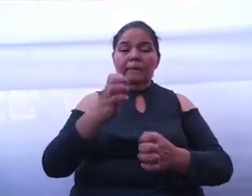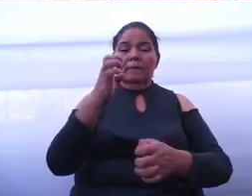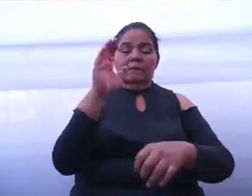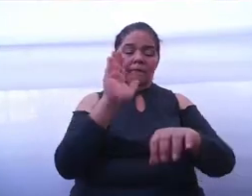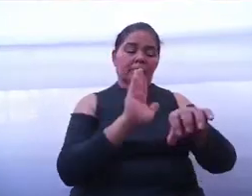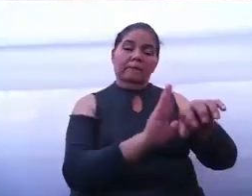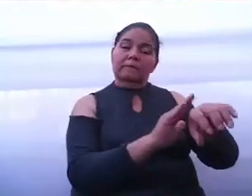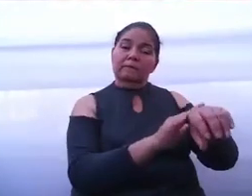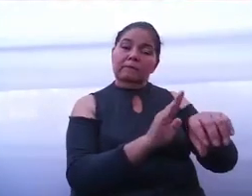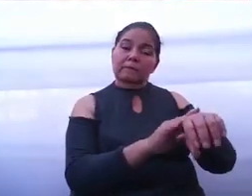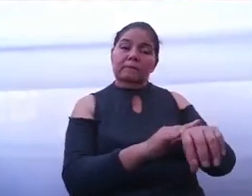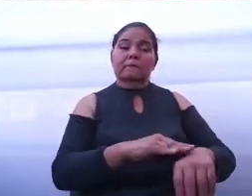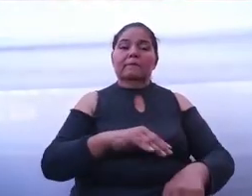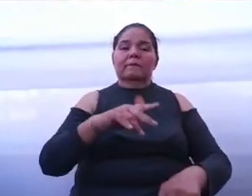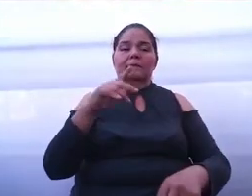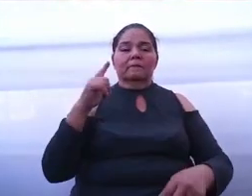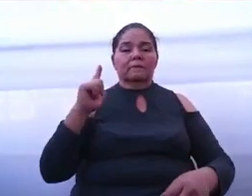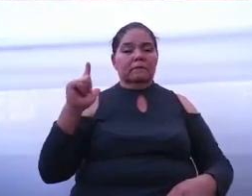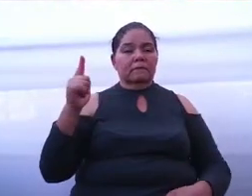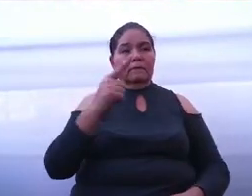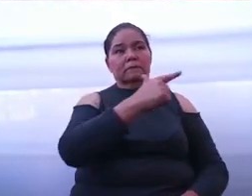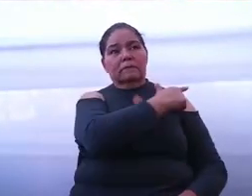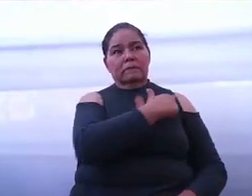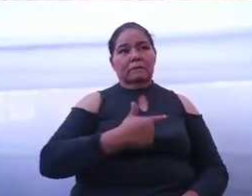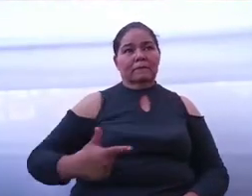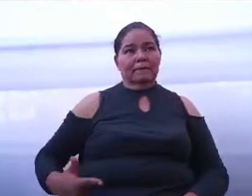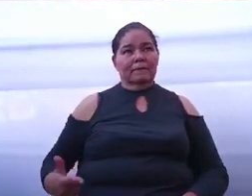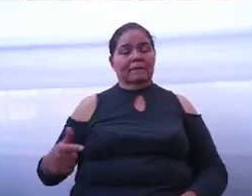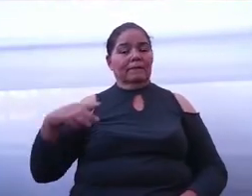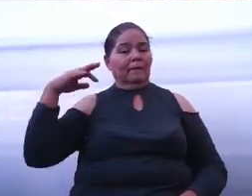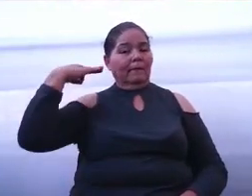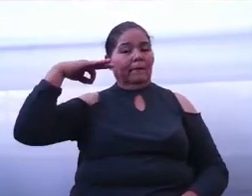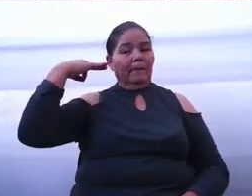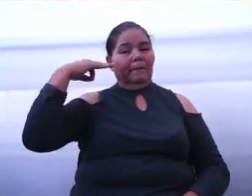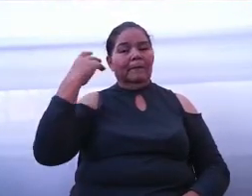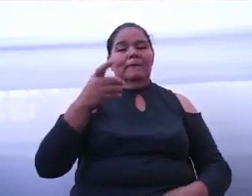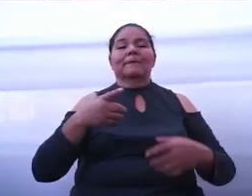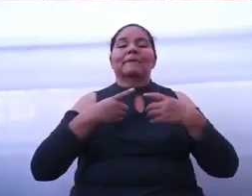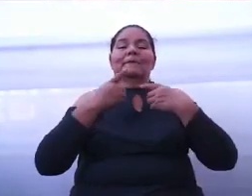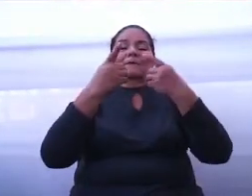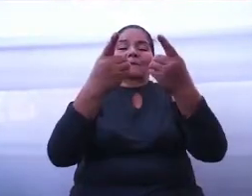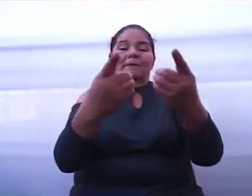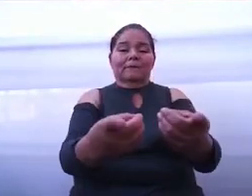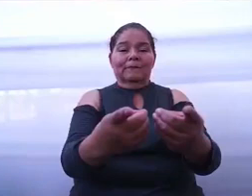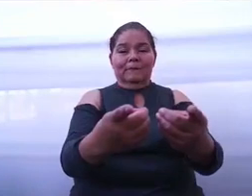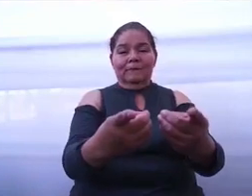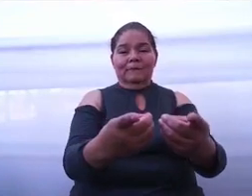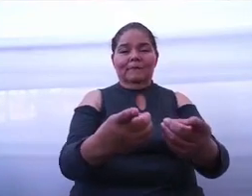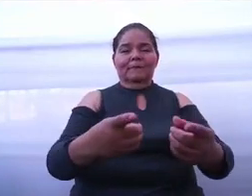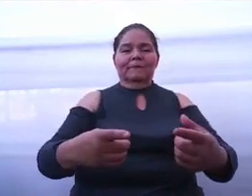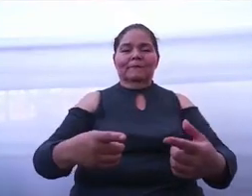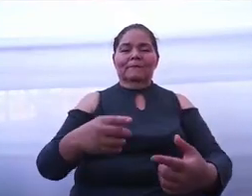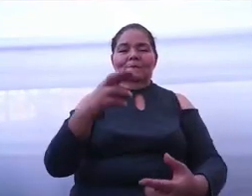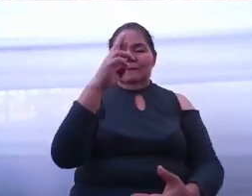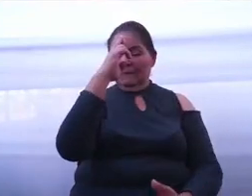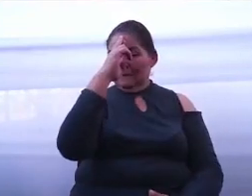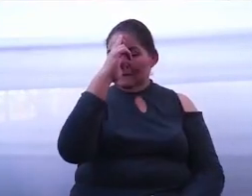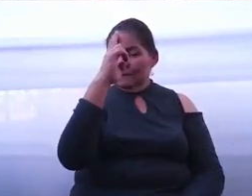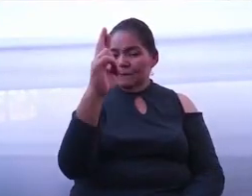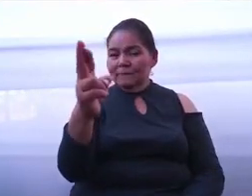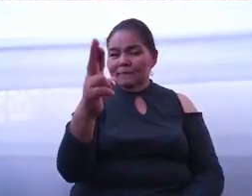a liderar. Es tiempo de combatir los privilegios y la